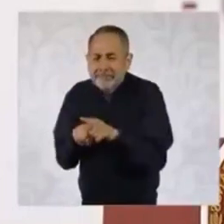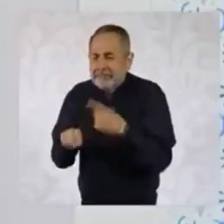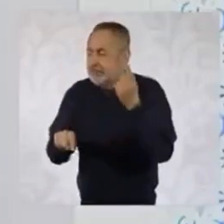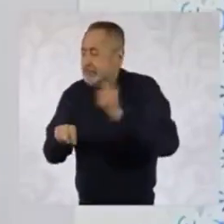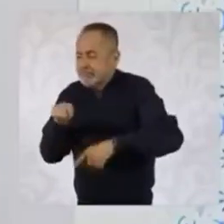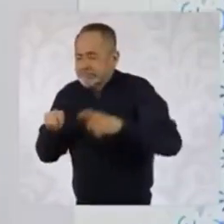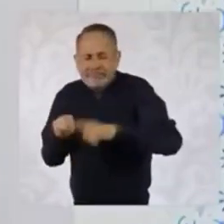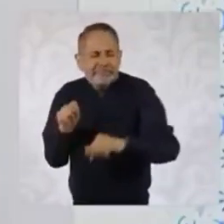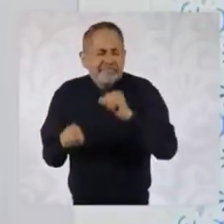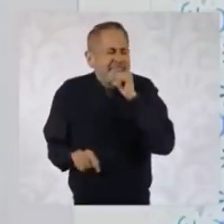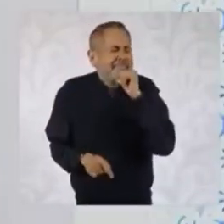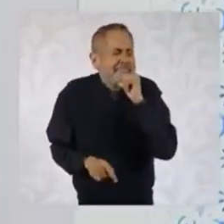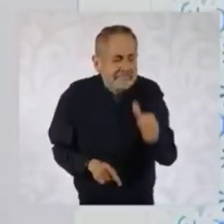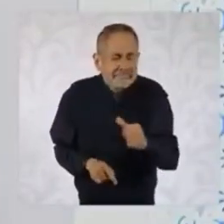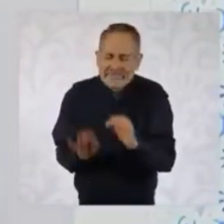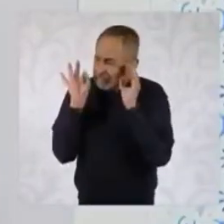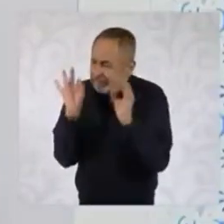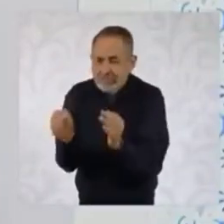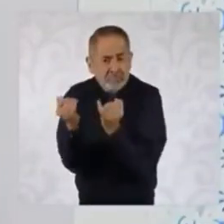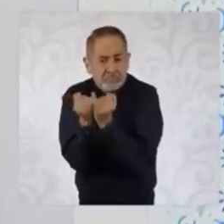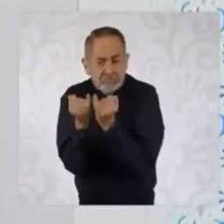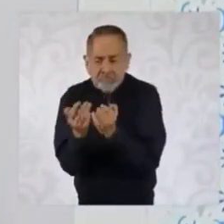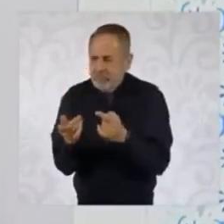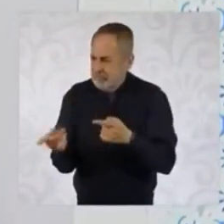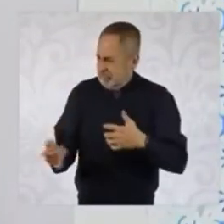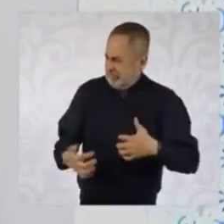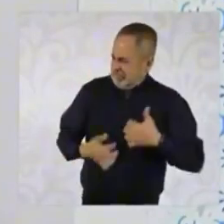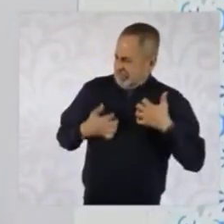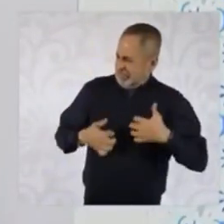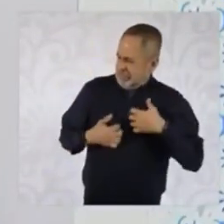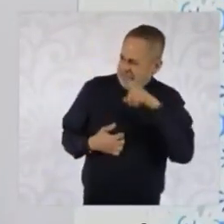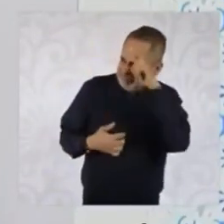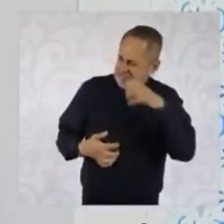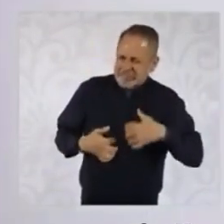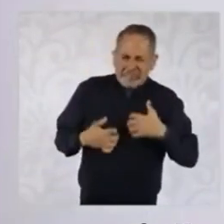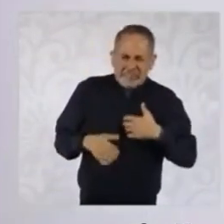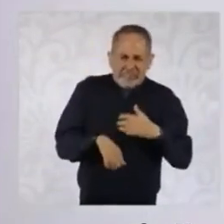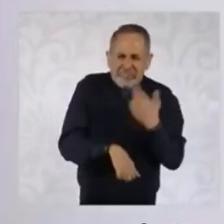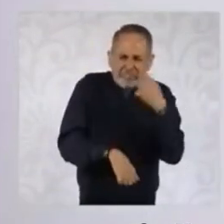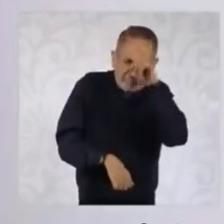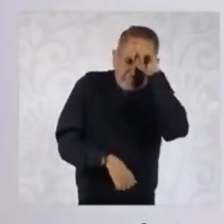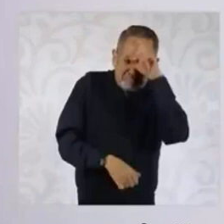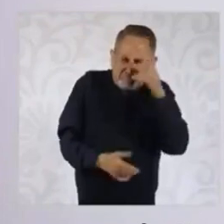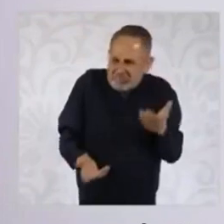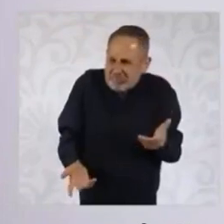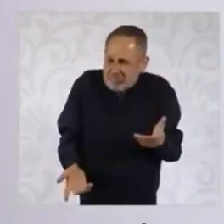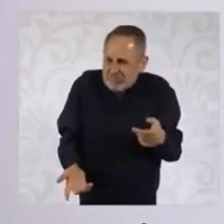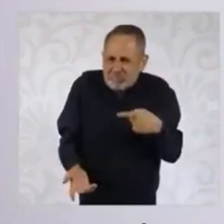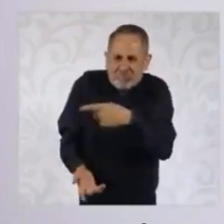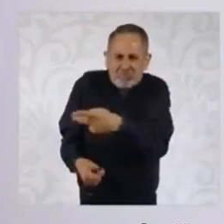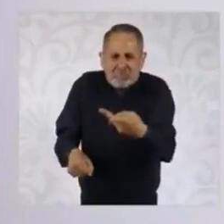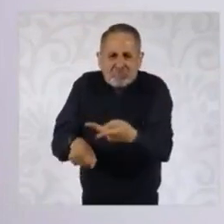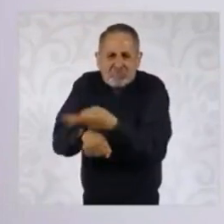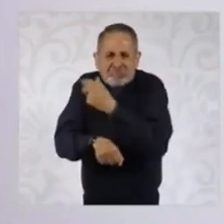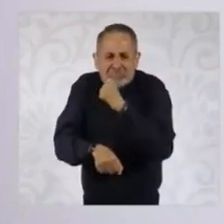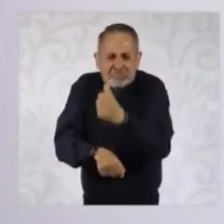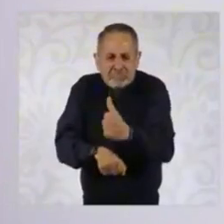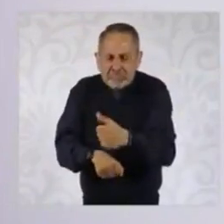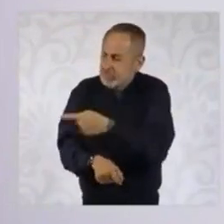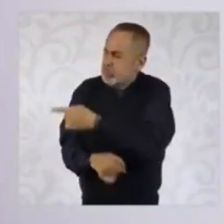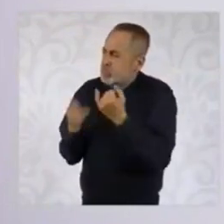Entonces, ¿cuál es la razón de tanto enojo? Si ellos no van a tener ninguna afectación.